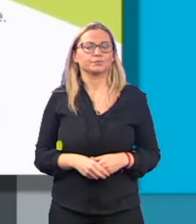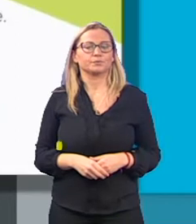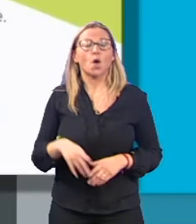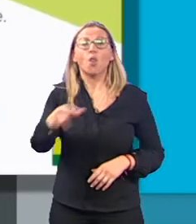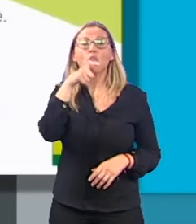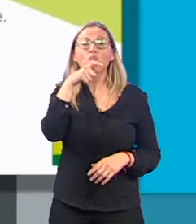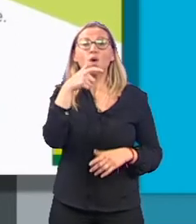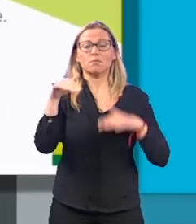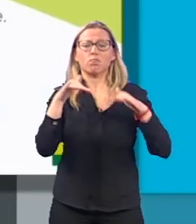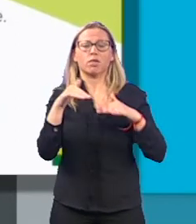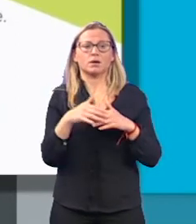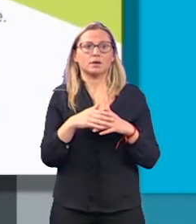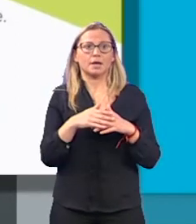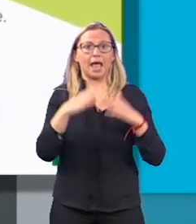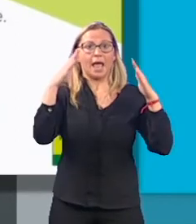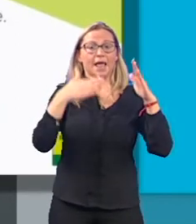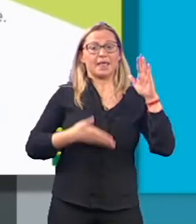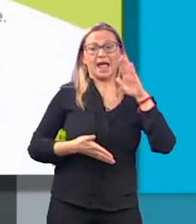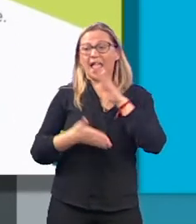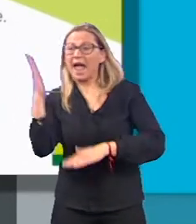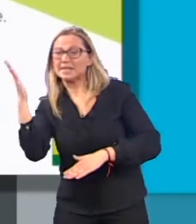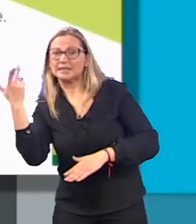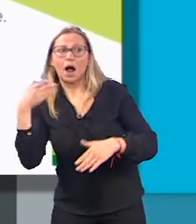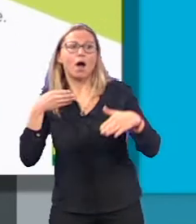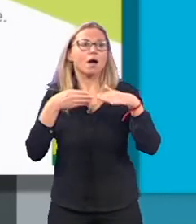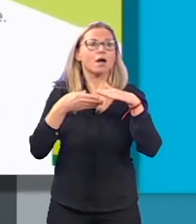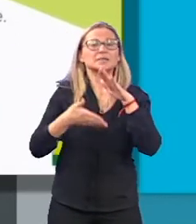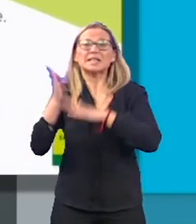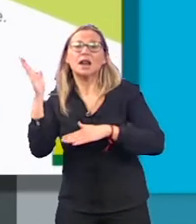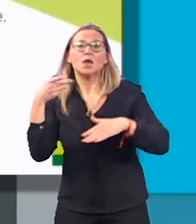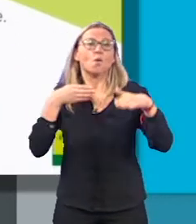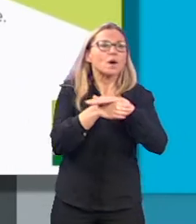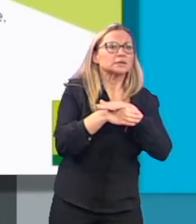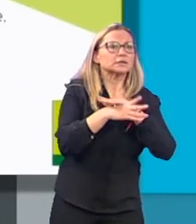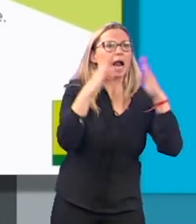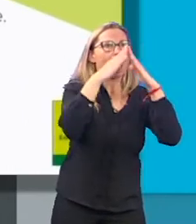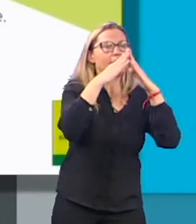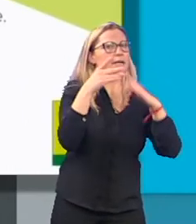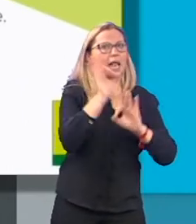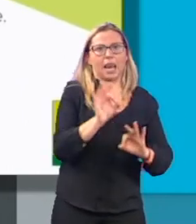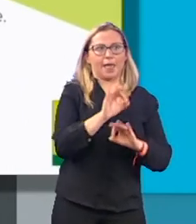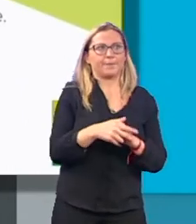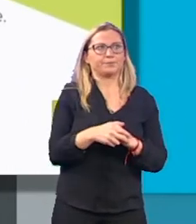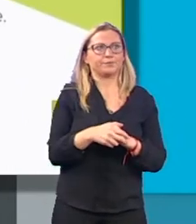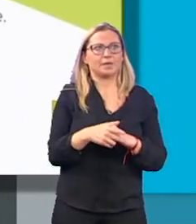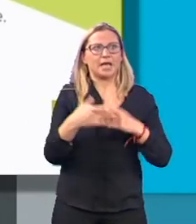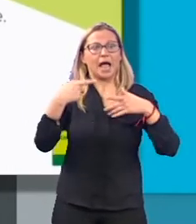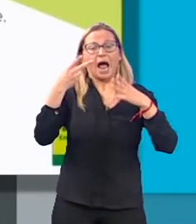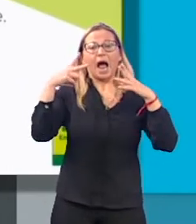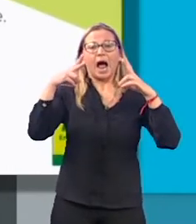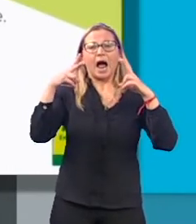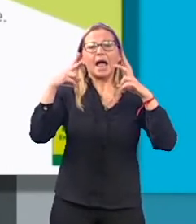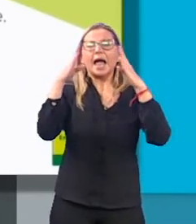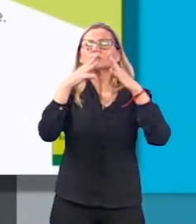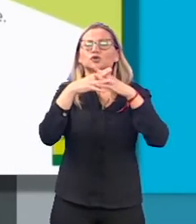Durante el seismo no entres ni salgas de edificios. Quédate donde estés. Busca estructuras fuertes en las que